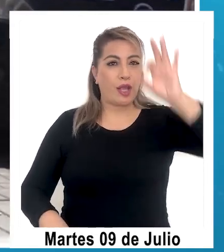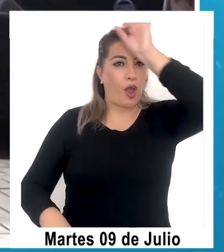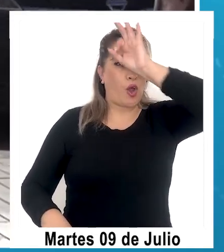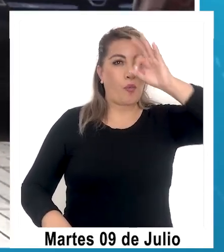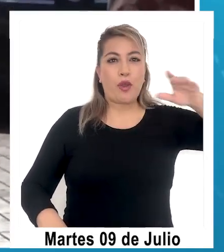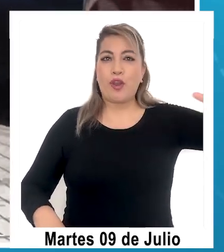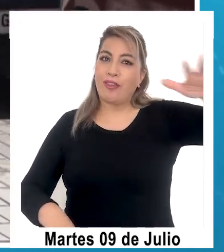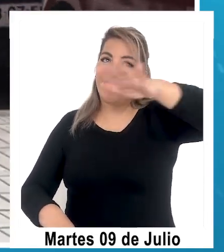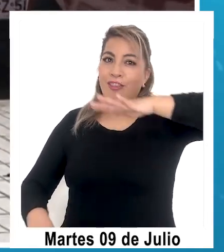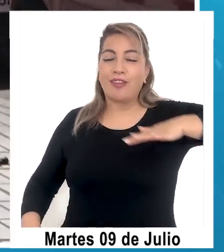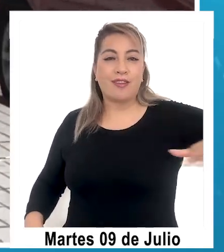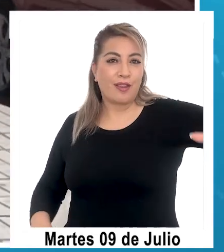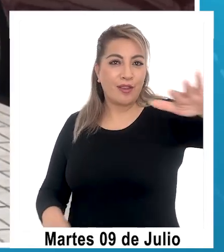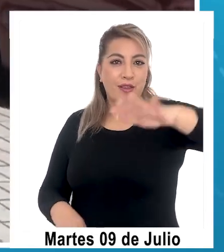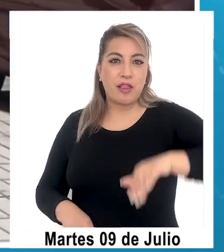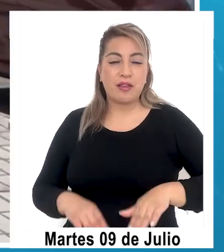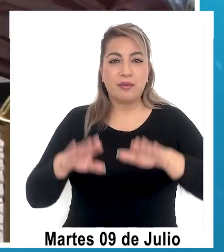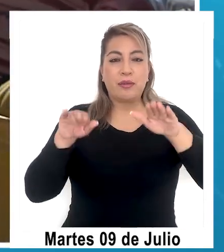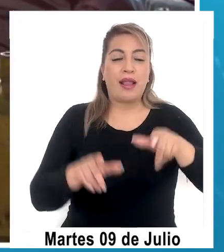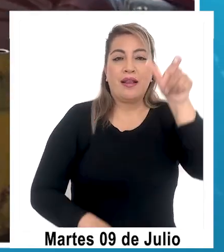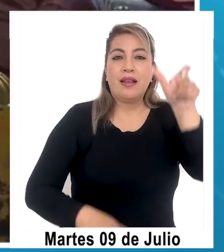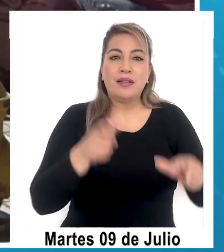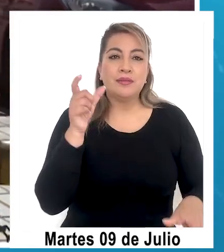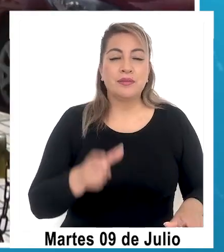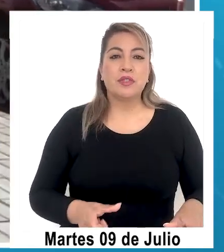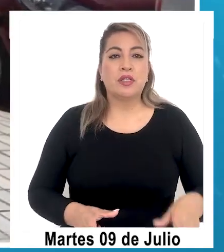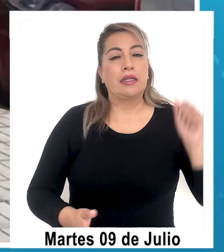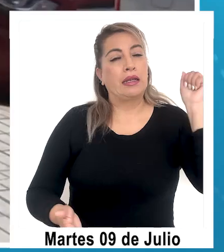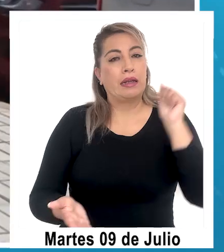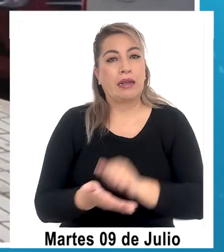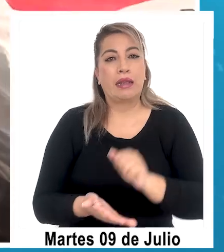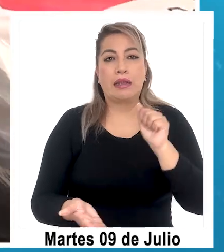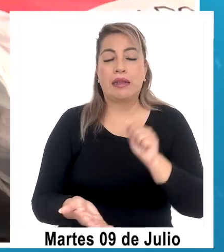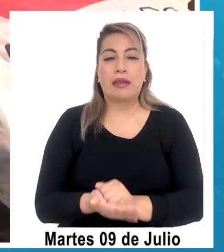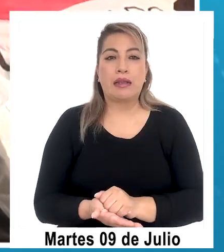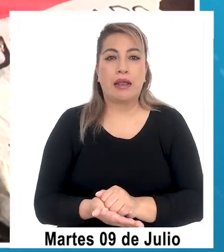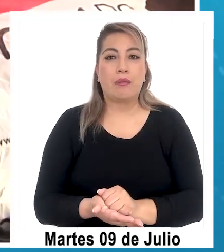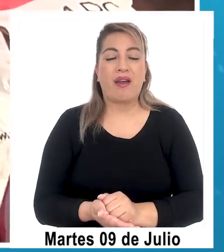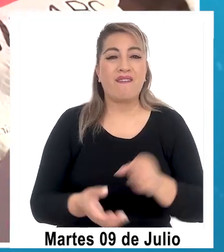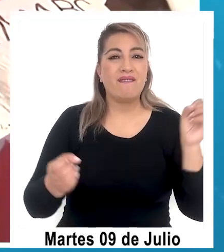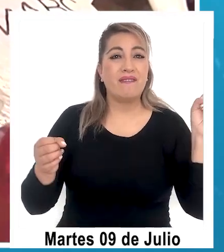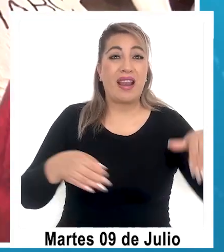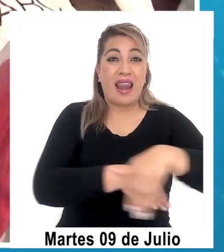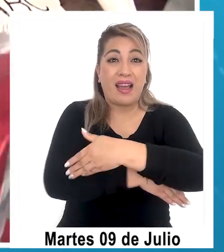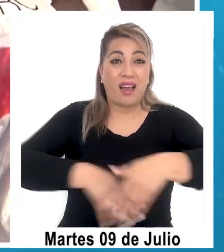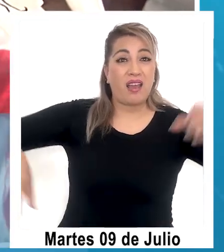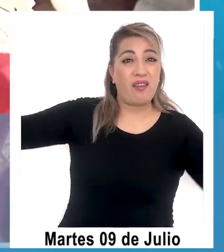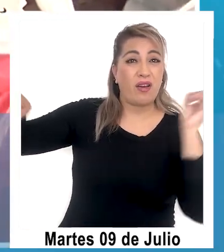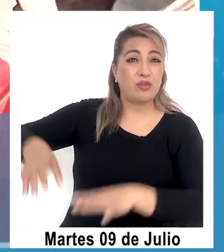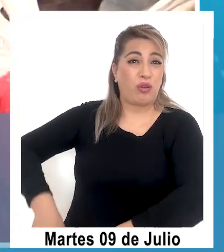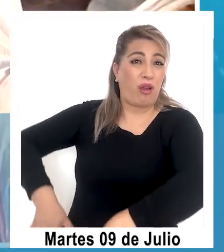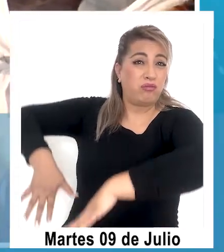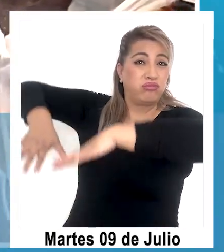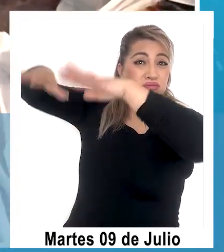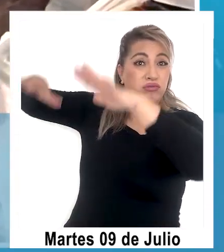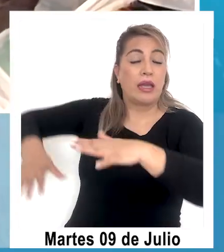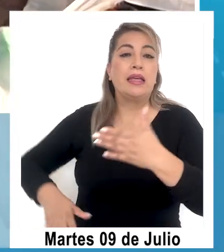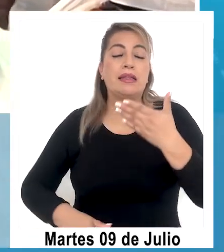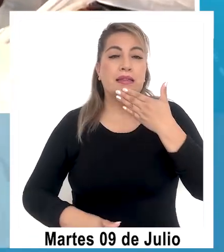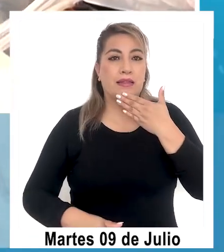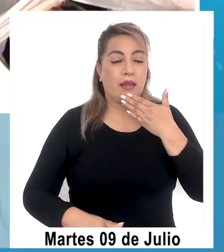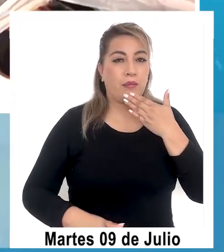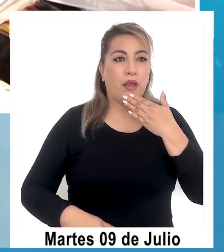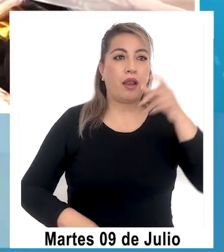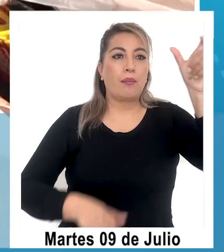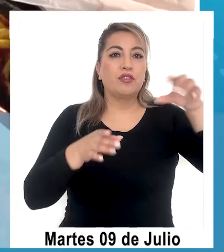alternativa es que la gente reclama por la cantidad de basura que hay en las calles y que también es sistemático con lo que nos dicen